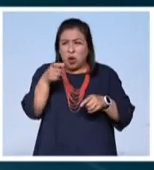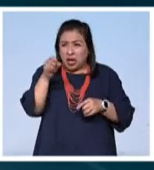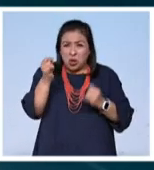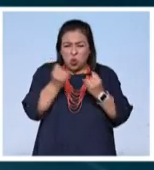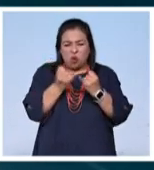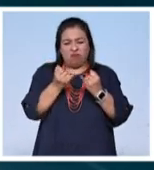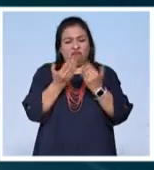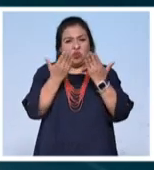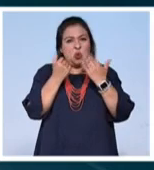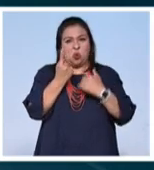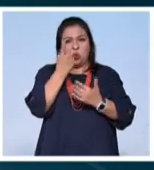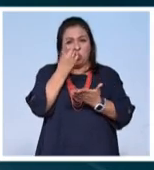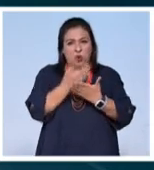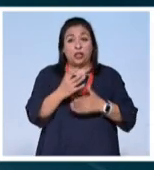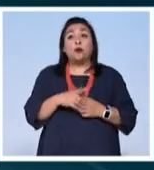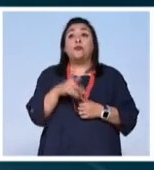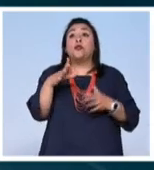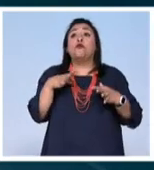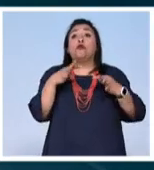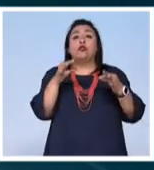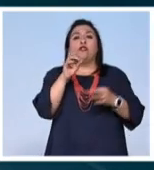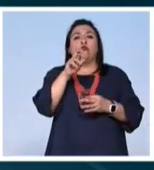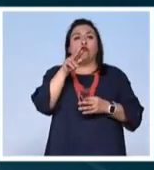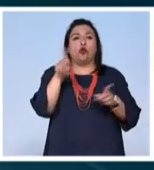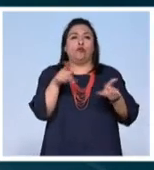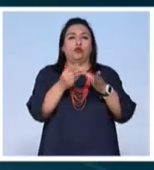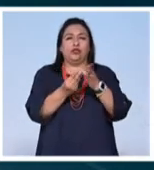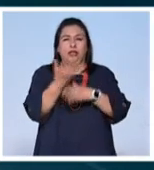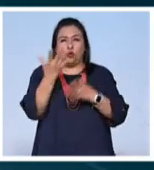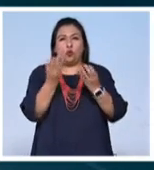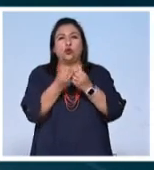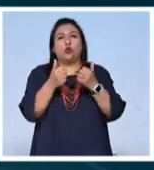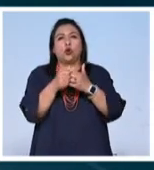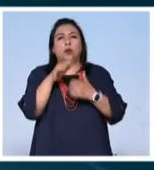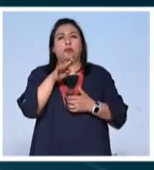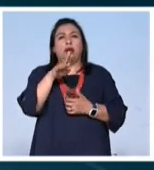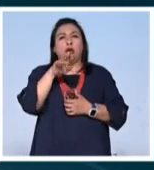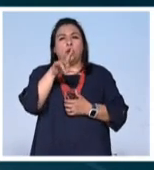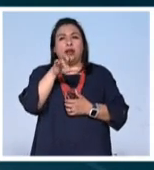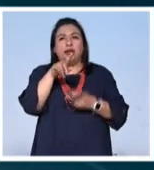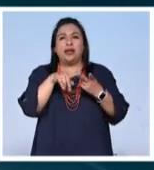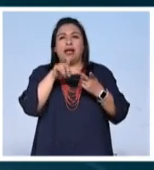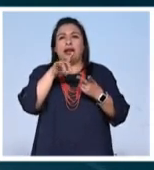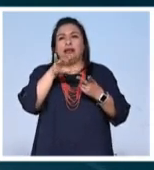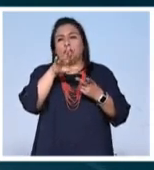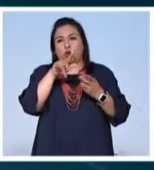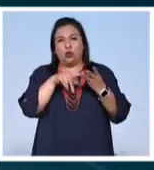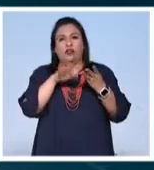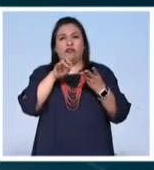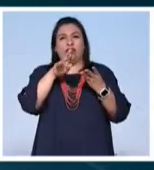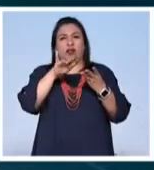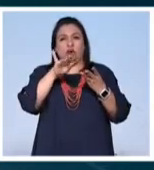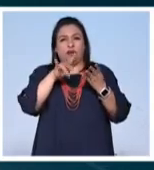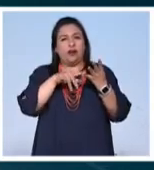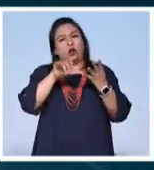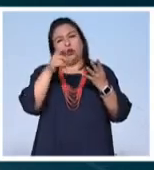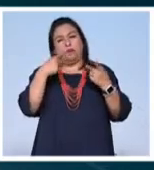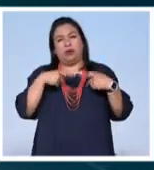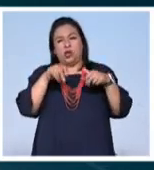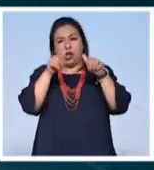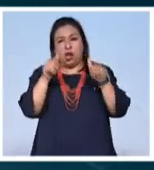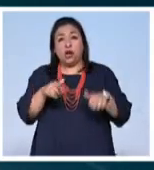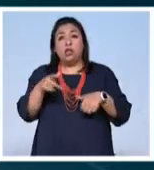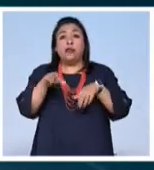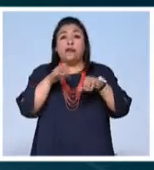ejercicios. Fundador del Foro de Música Nueva junto con Manuel Enríquez Alicia Orreta Federico Ibarra y otros artistas